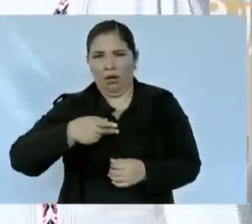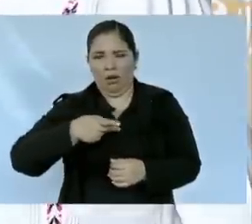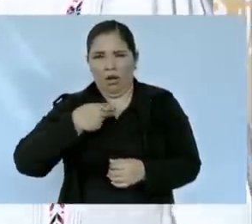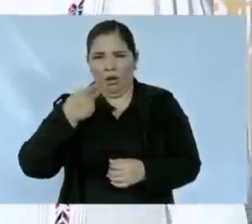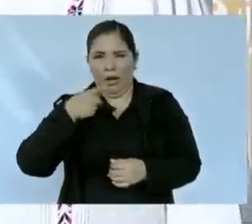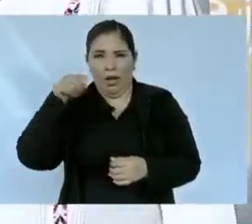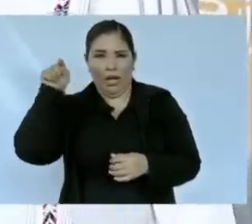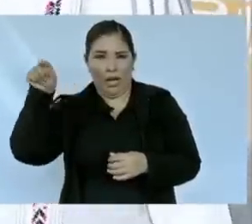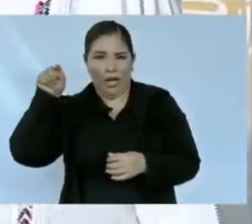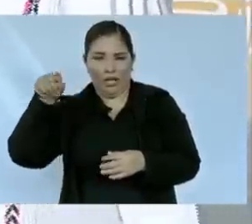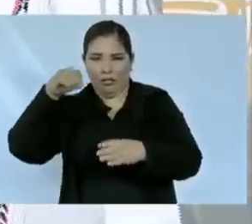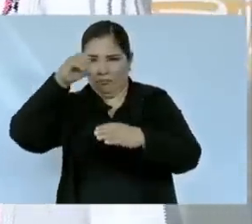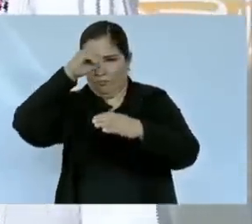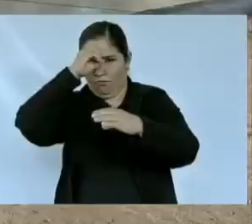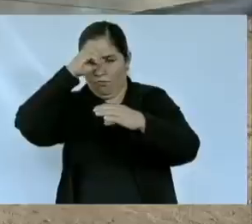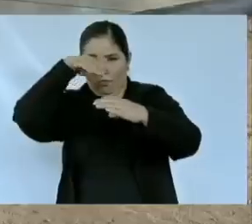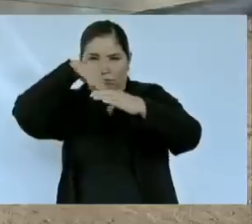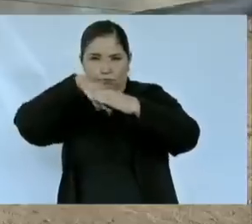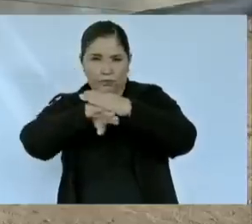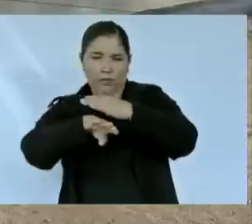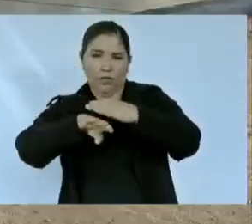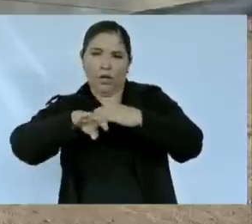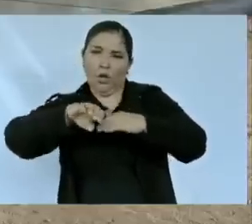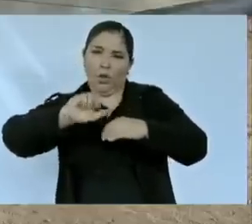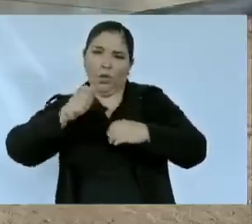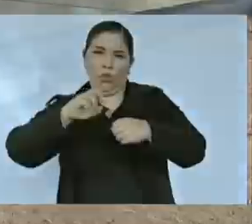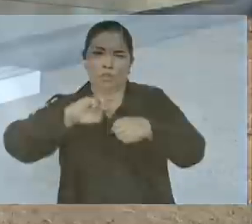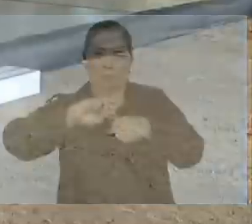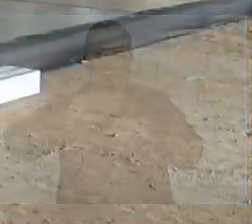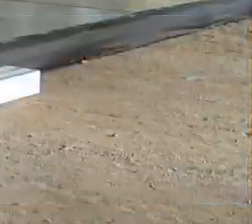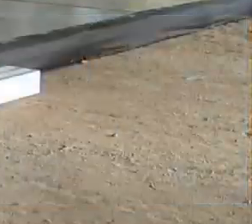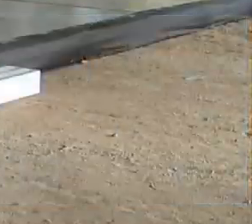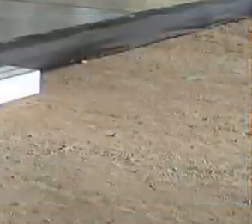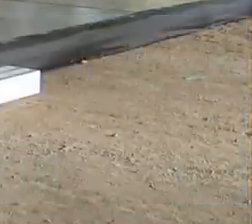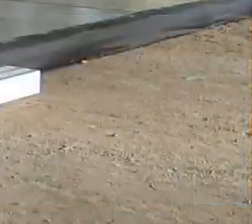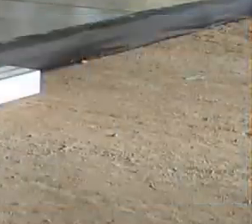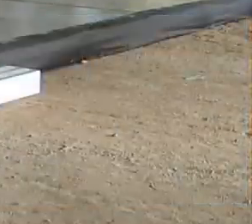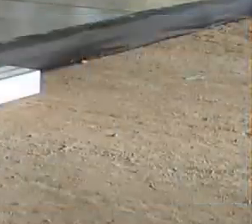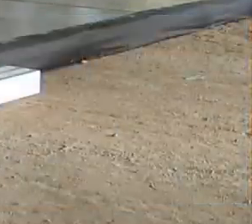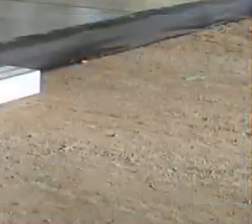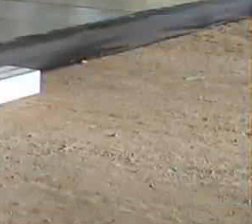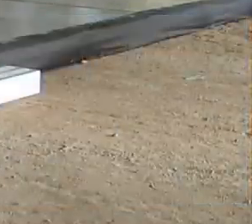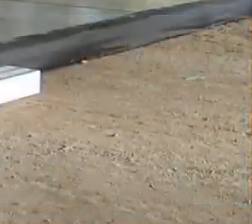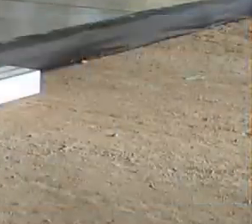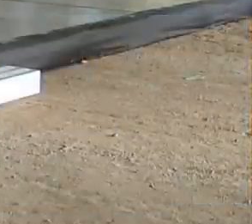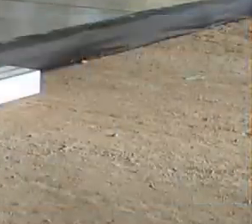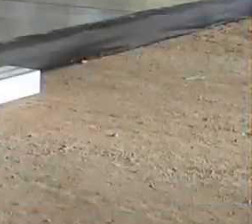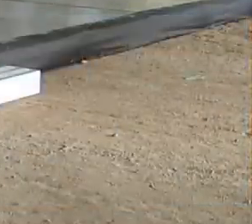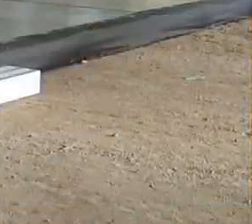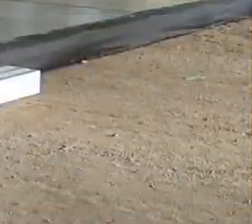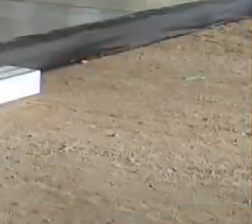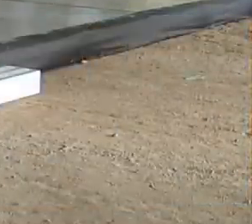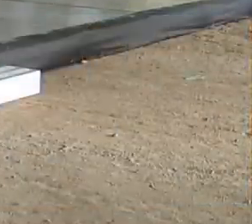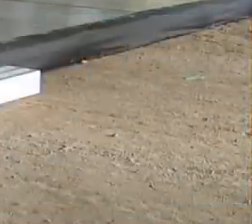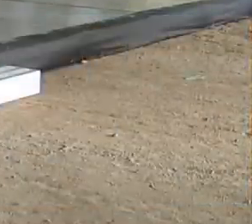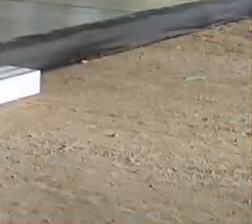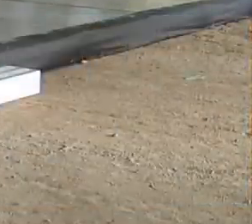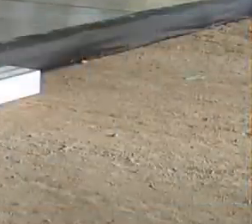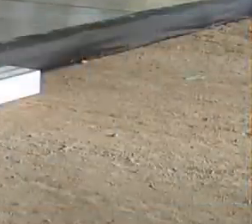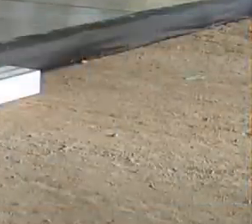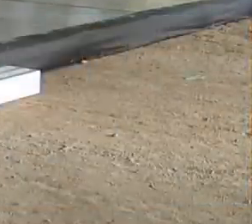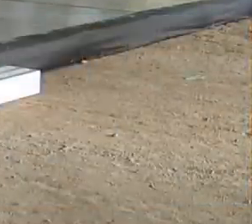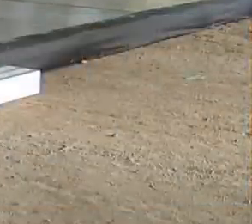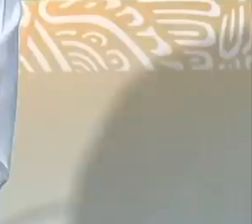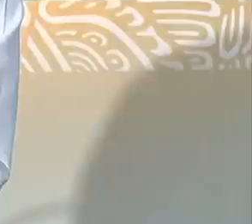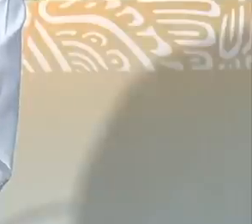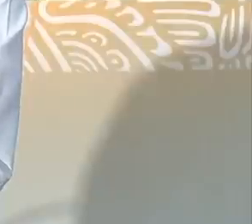minera extranjera que tiene con nosotros un juicio pendiente porque se